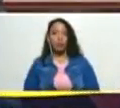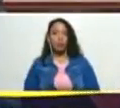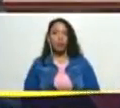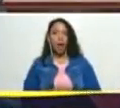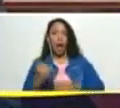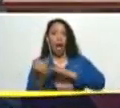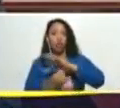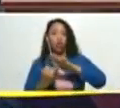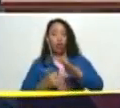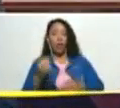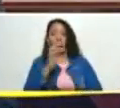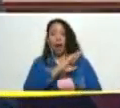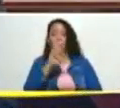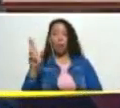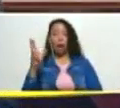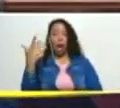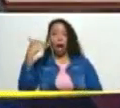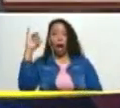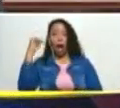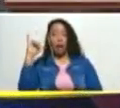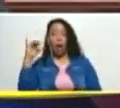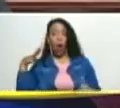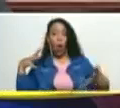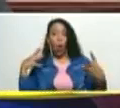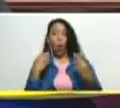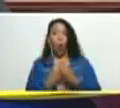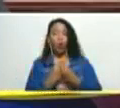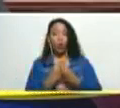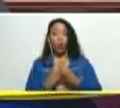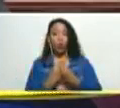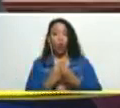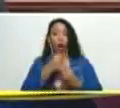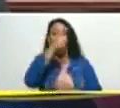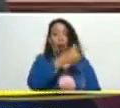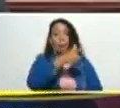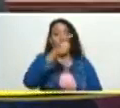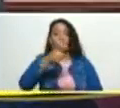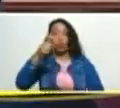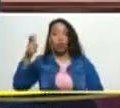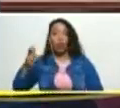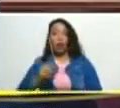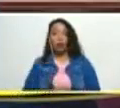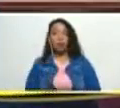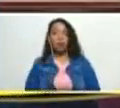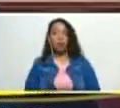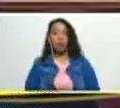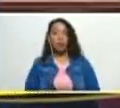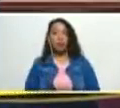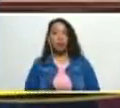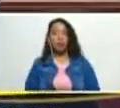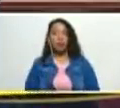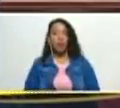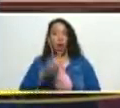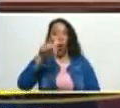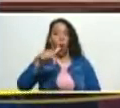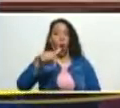instituciones republicanas estén junto a la gente hoy tenemos